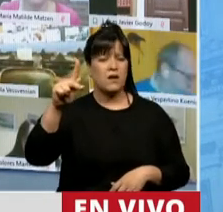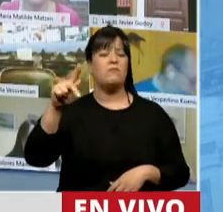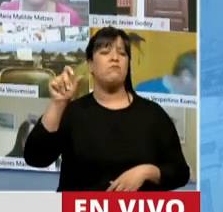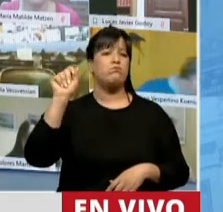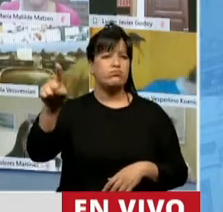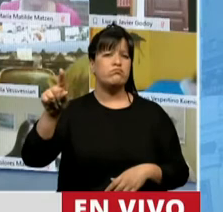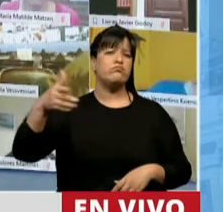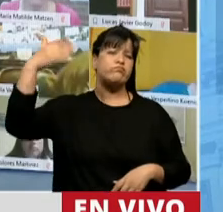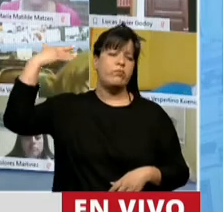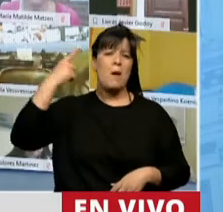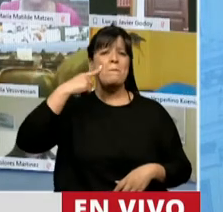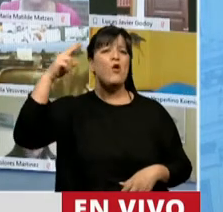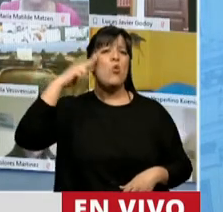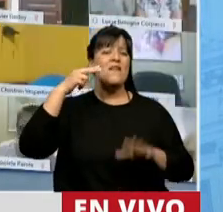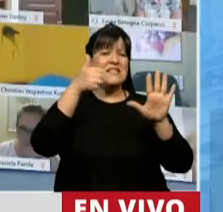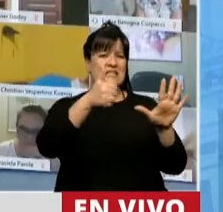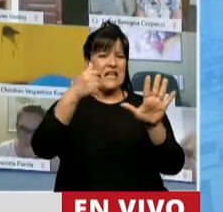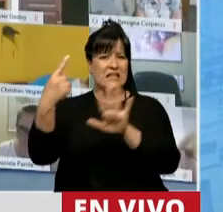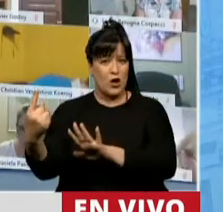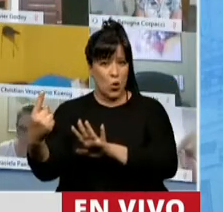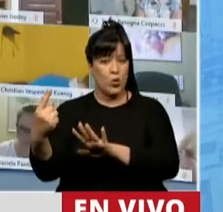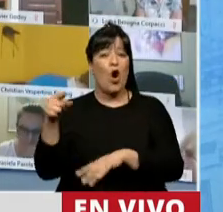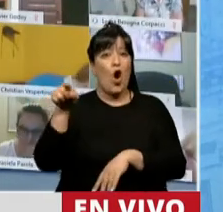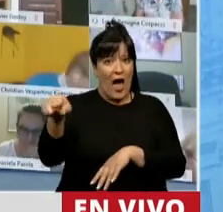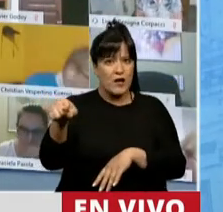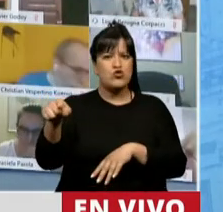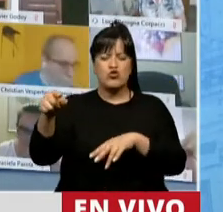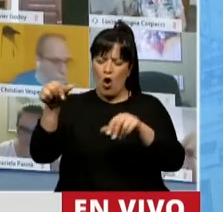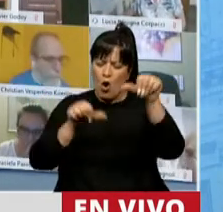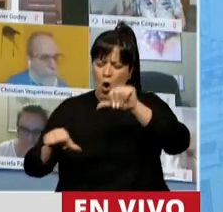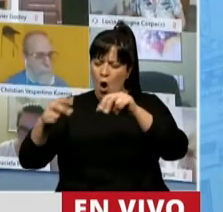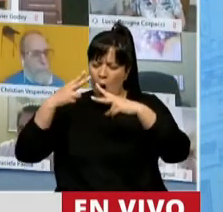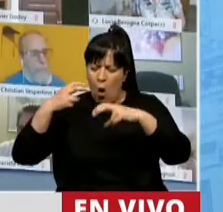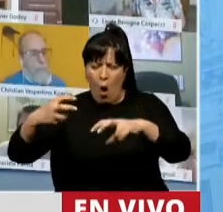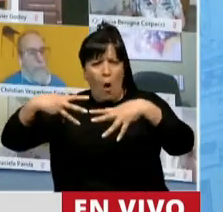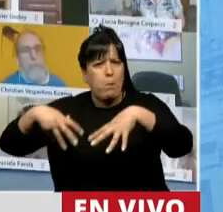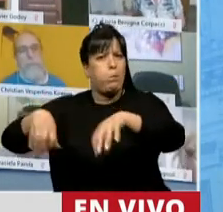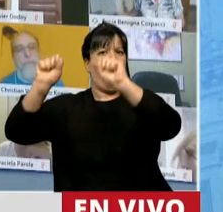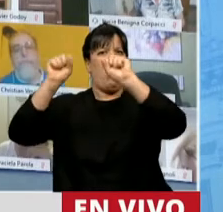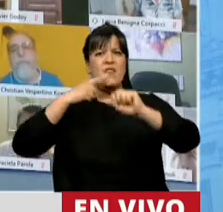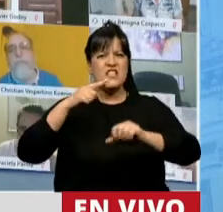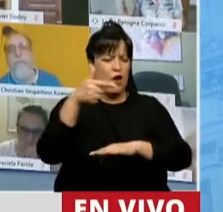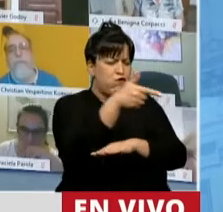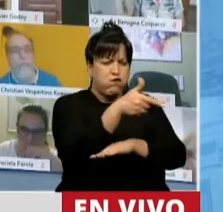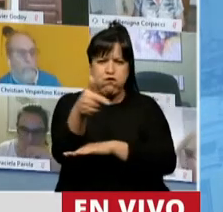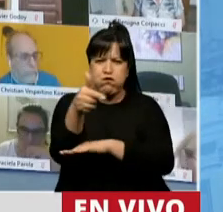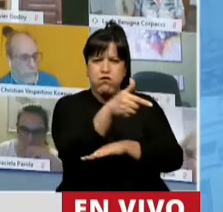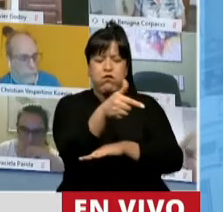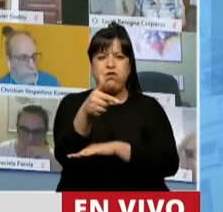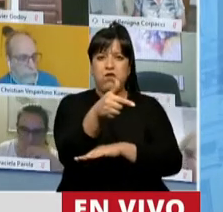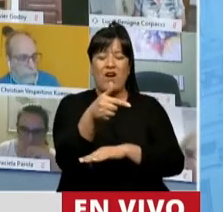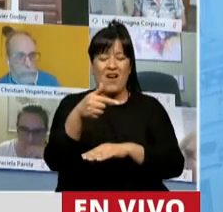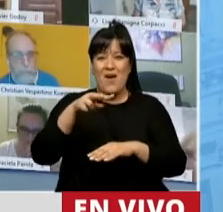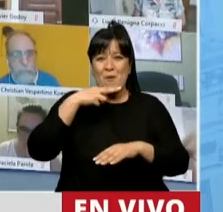1961 y que evidenció científicamente los graves efectos de la fumigación química.